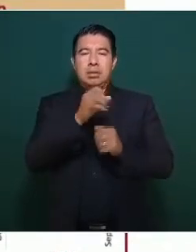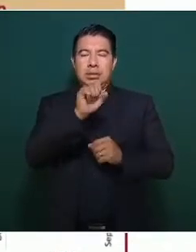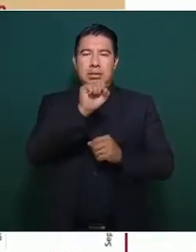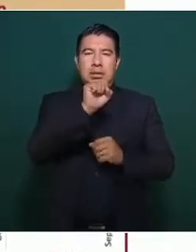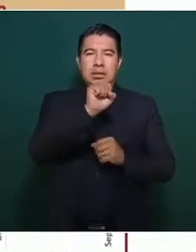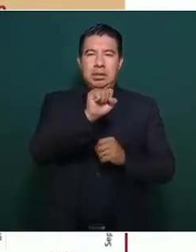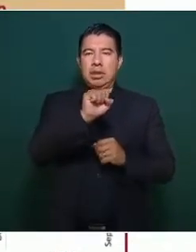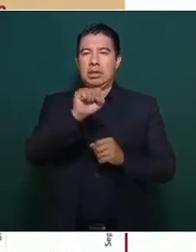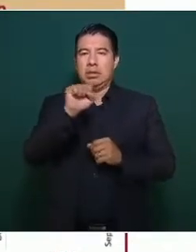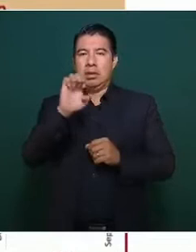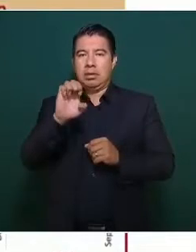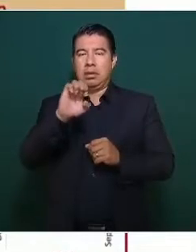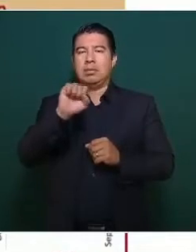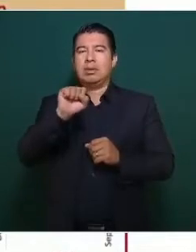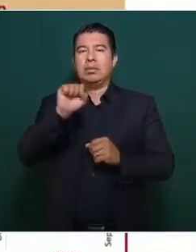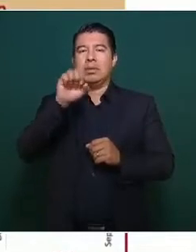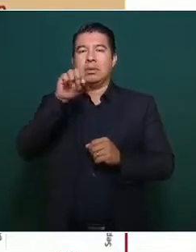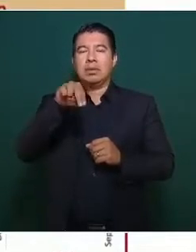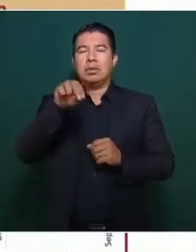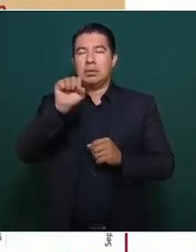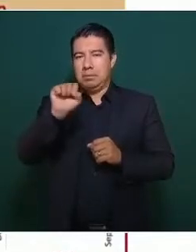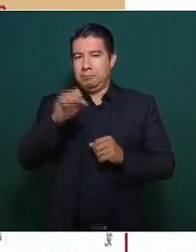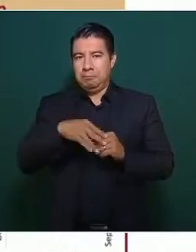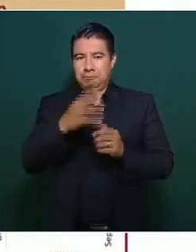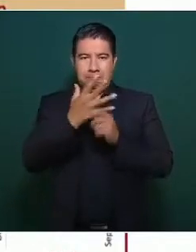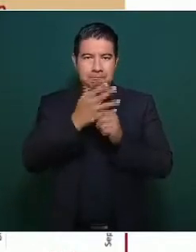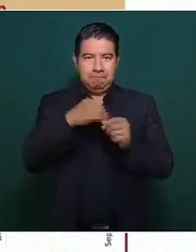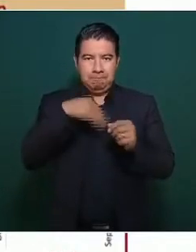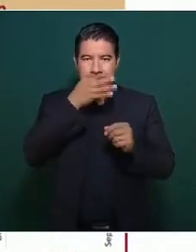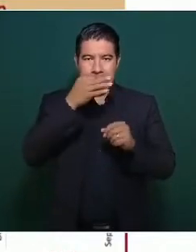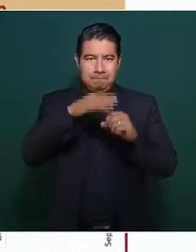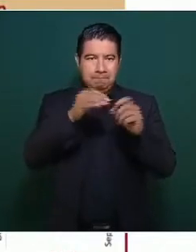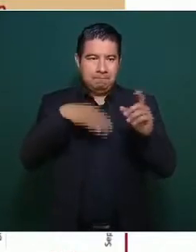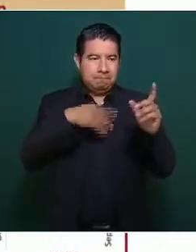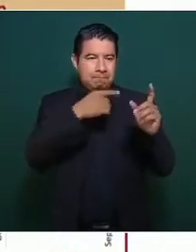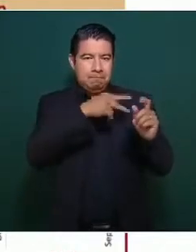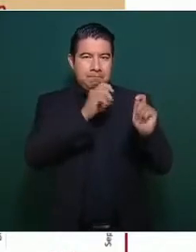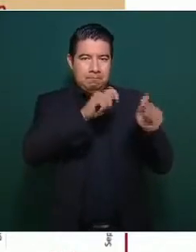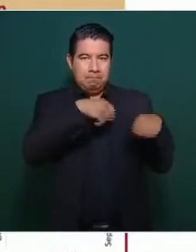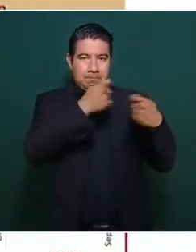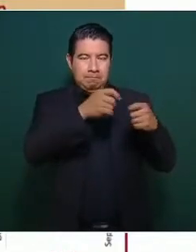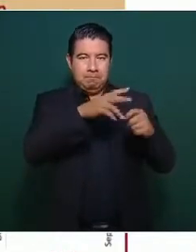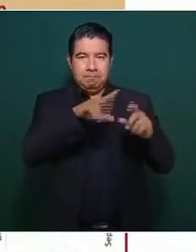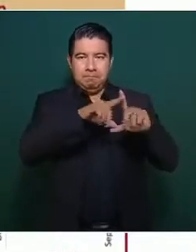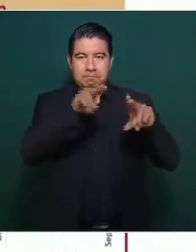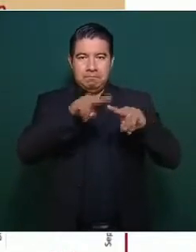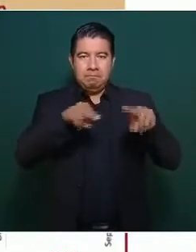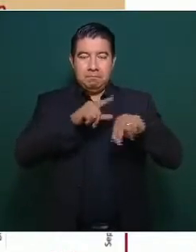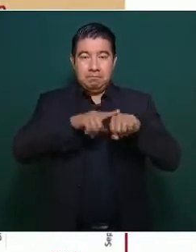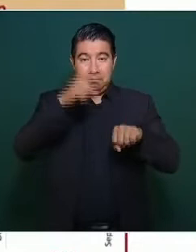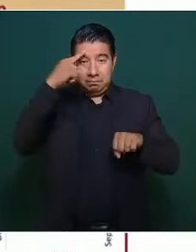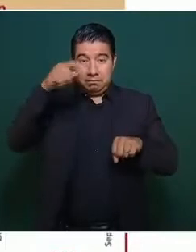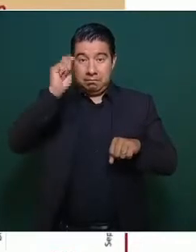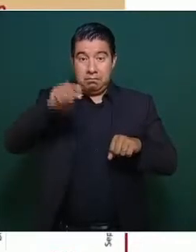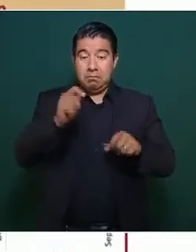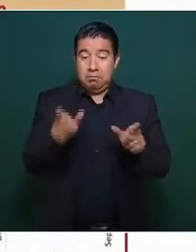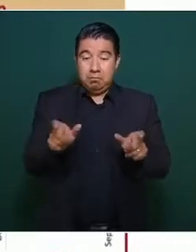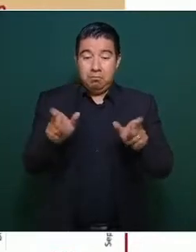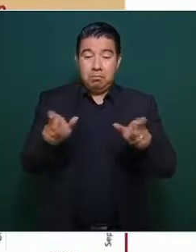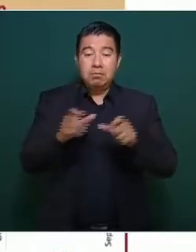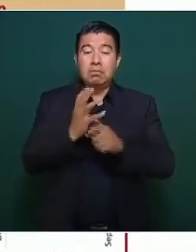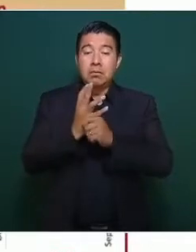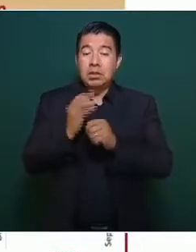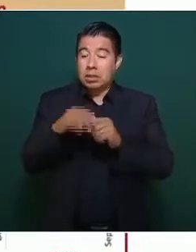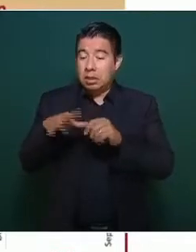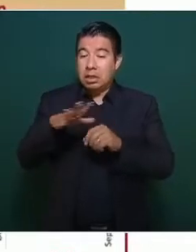Nacional de Seguridad Pública. Y en octubre no tuvieron ningún delito de esta naturaleza.